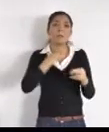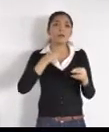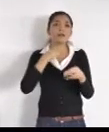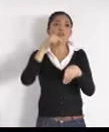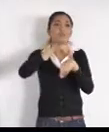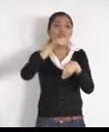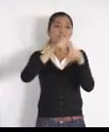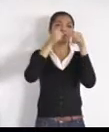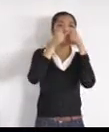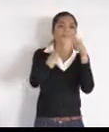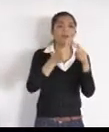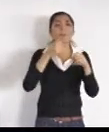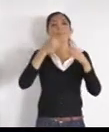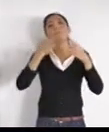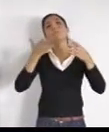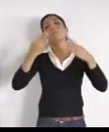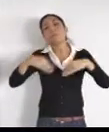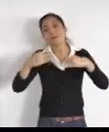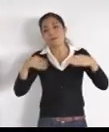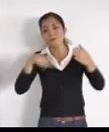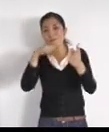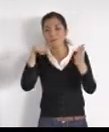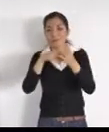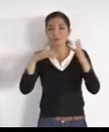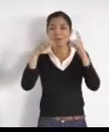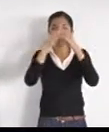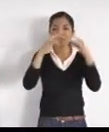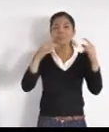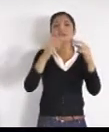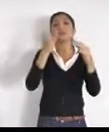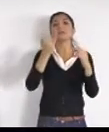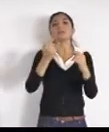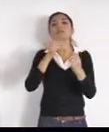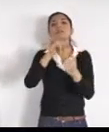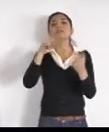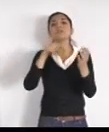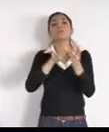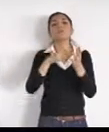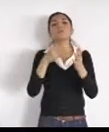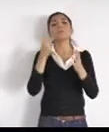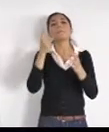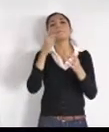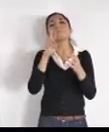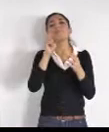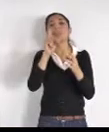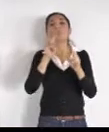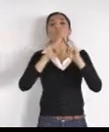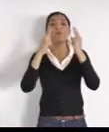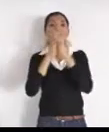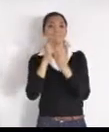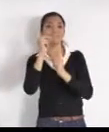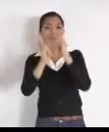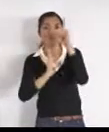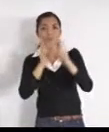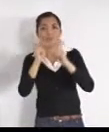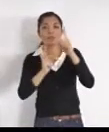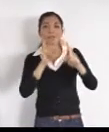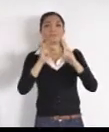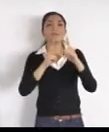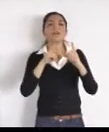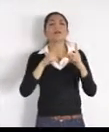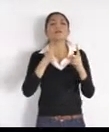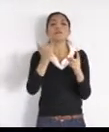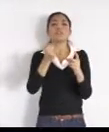multidisciplinarios, la red de unidades deportivas, este gobierno, desde la pasada administración, está trabajando en dotar de la infraestructura,